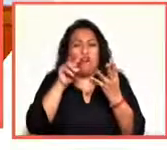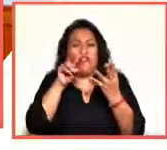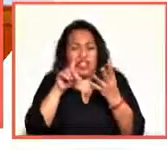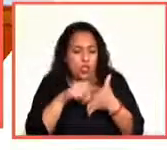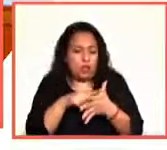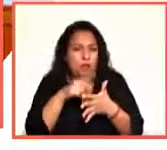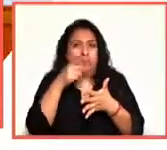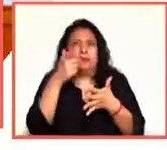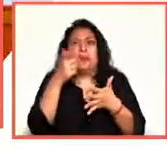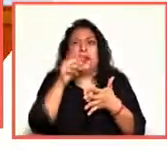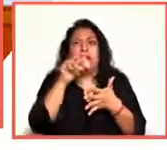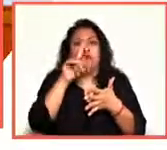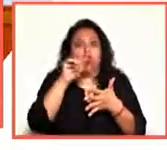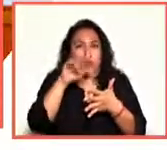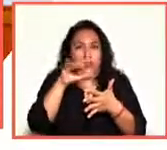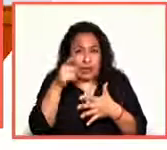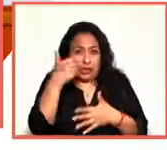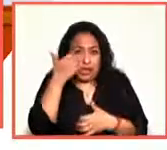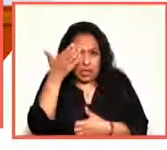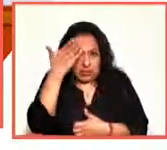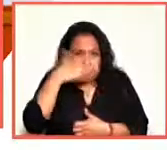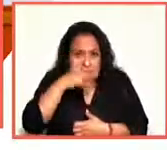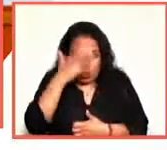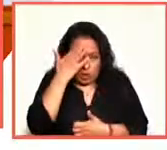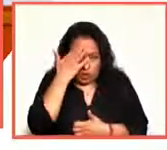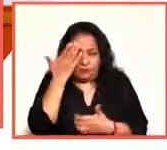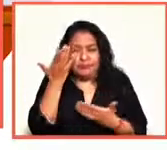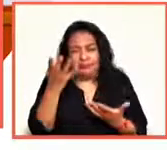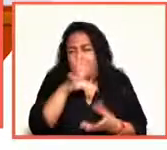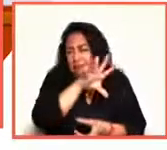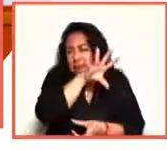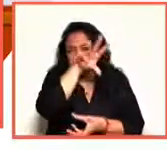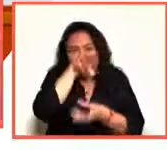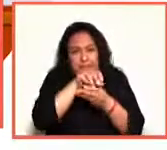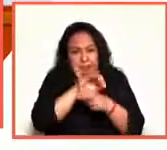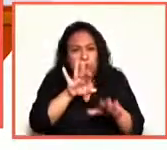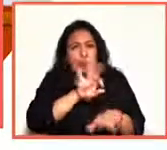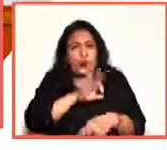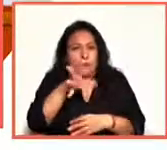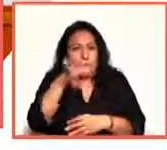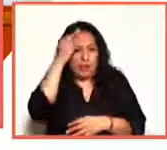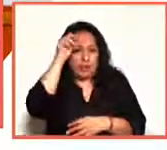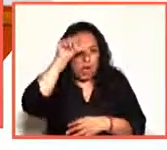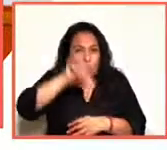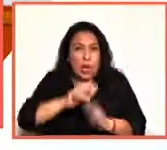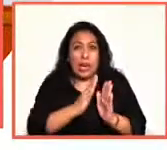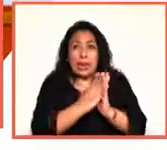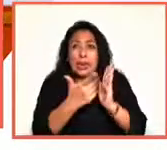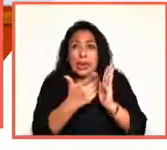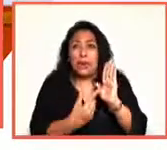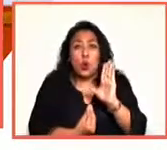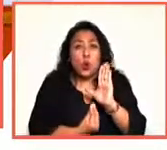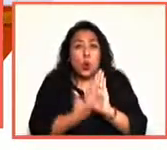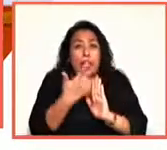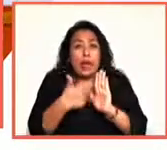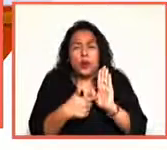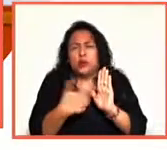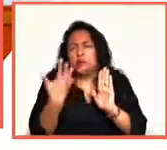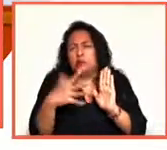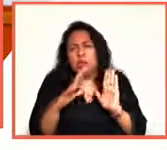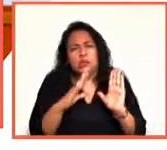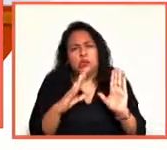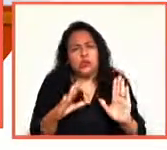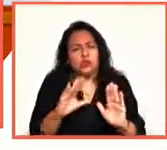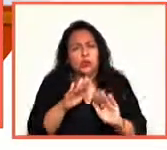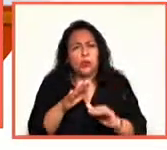de Antonio Machado? Bueno, pues, todo eso y mucho más podremos aprender en este libro de reciente aparición, que es una cátedra de poesía en